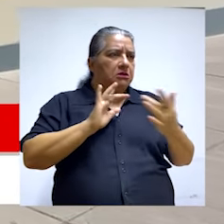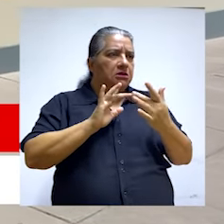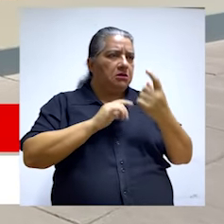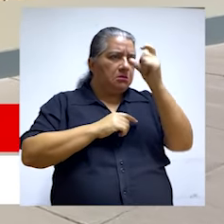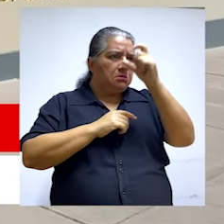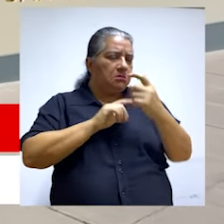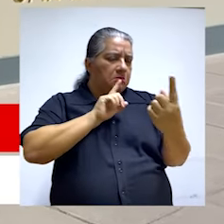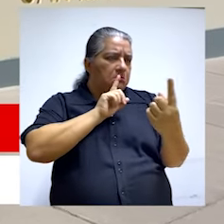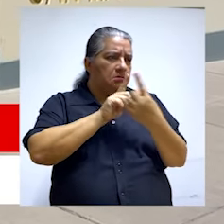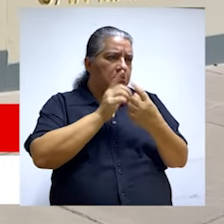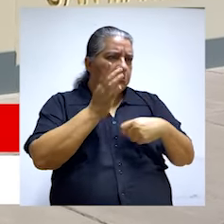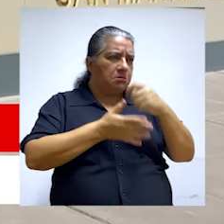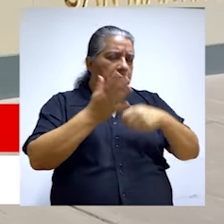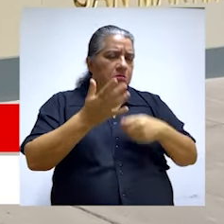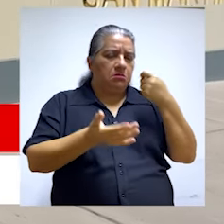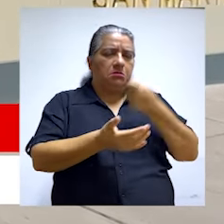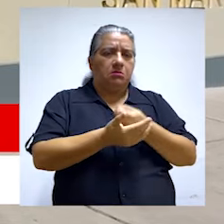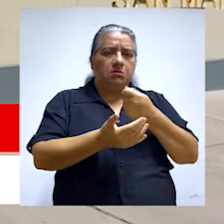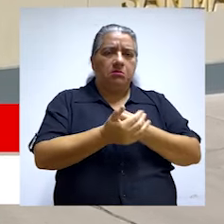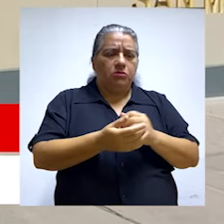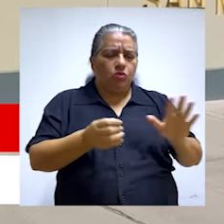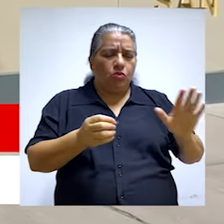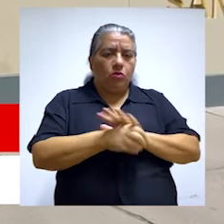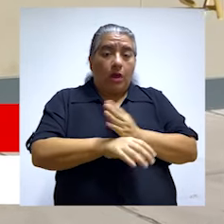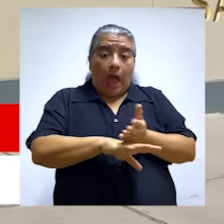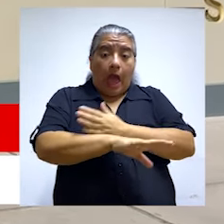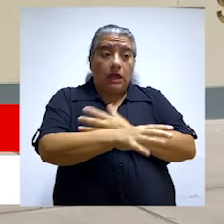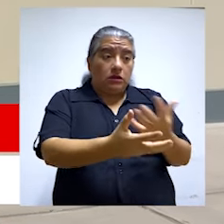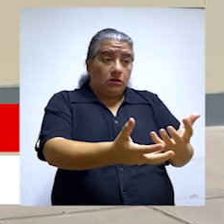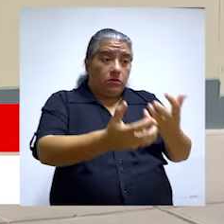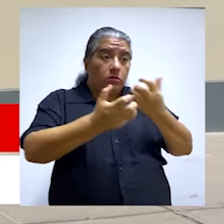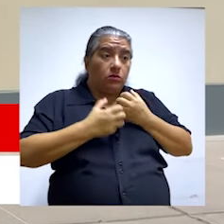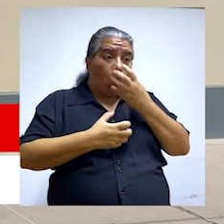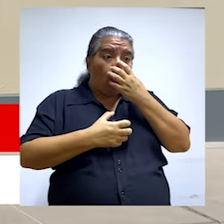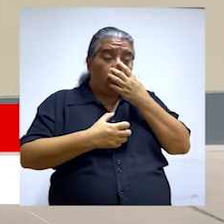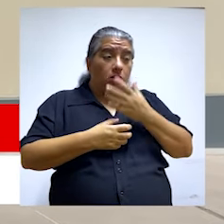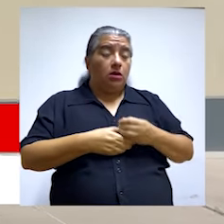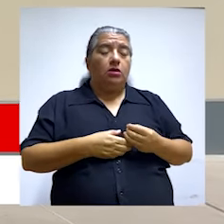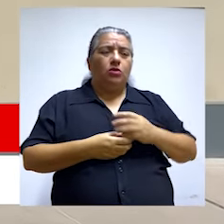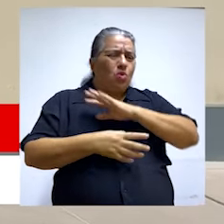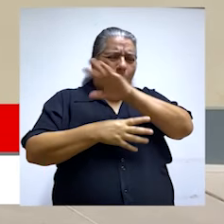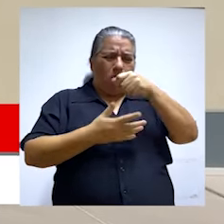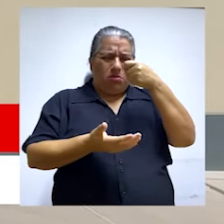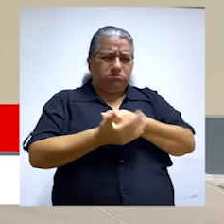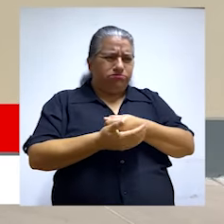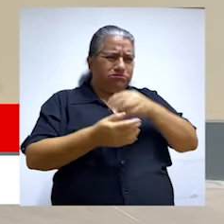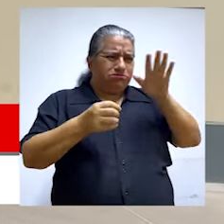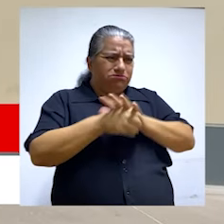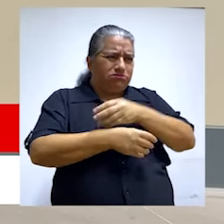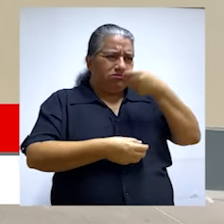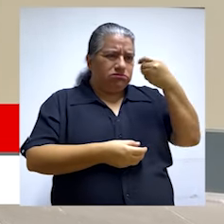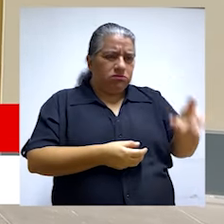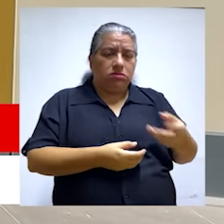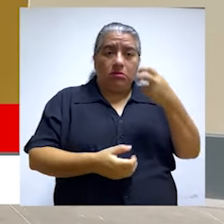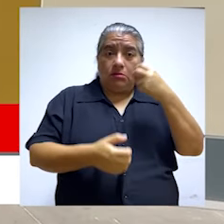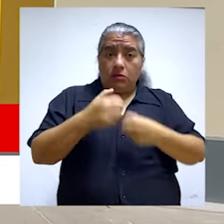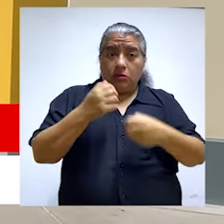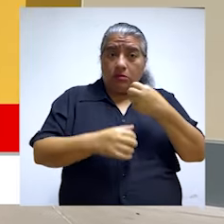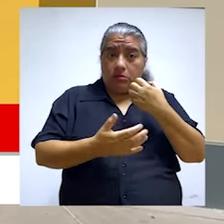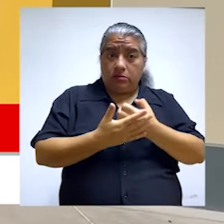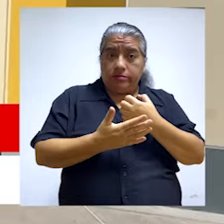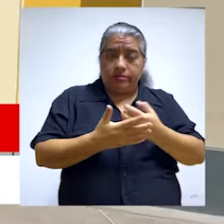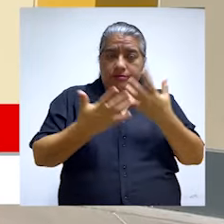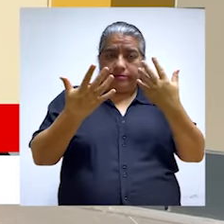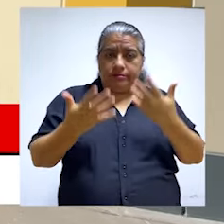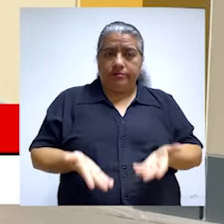aprobó de manera irregular la contratación directa. Además, se pagó el monto total del contrato antes de recibir la totalidad del oxígeno